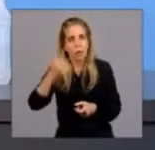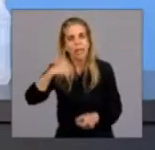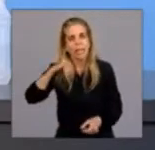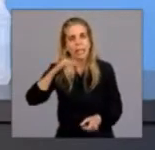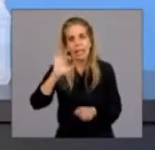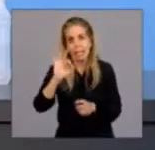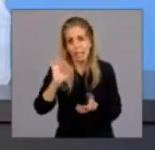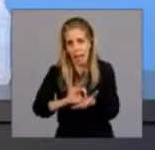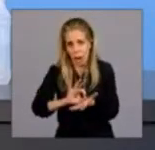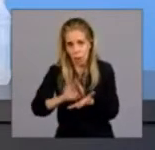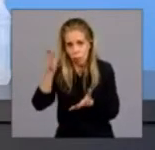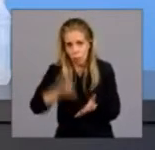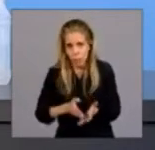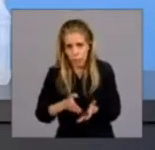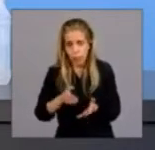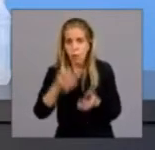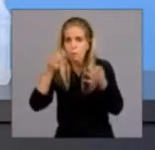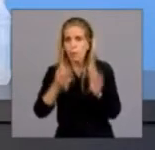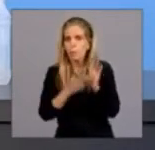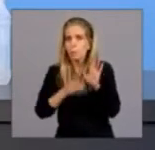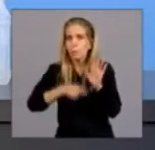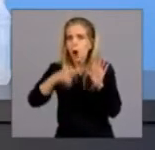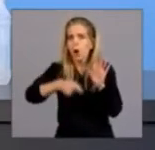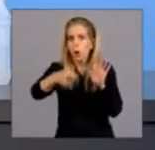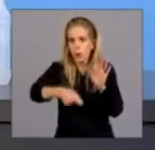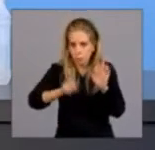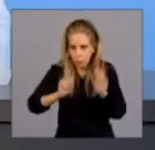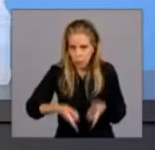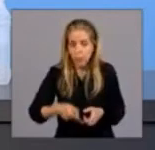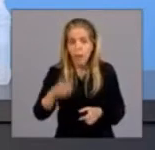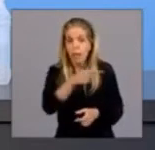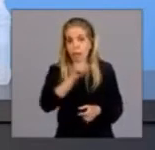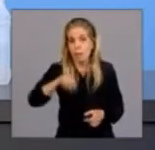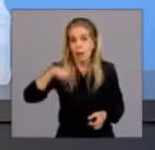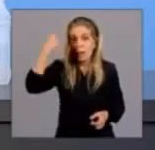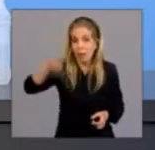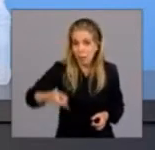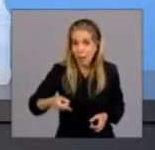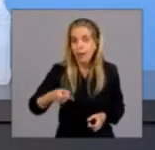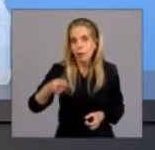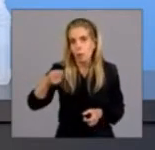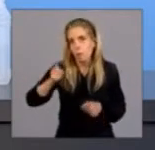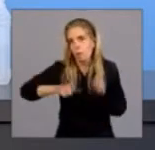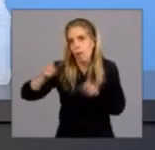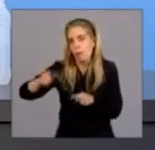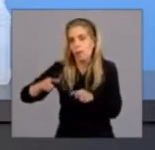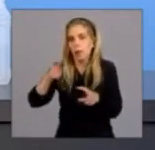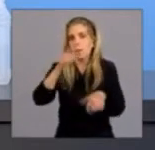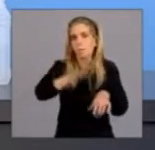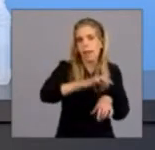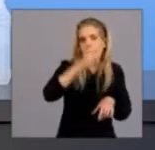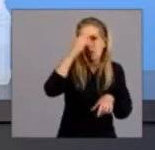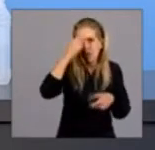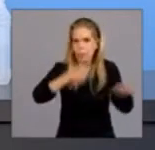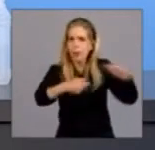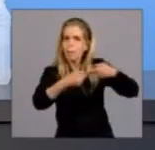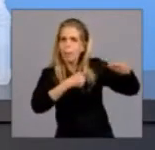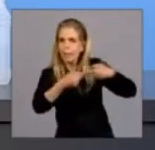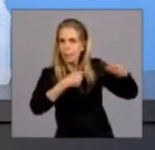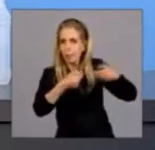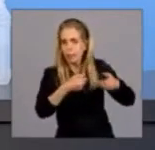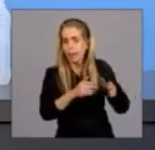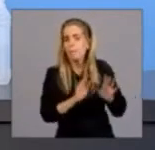monotributistas y autónomos. La semana que viene, que esto era una demanda de los trabajadores de la salud y que estábamos demorados,